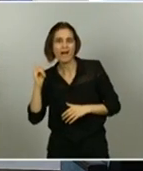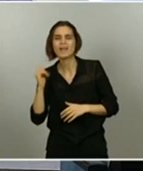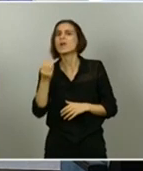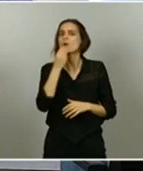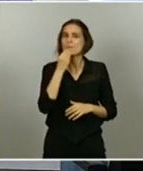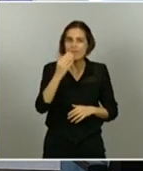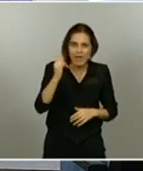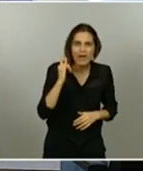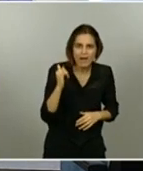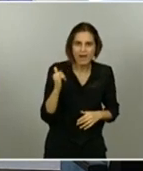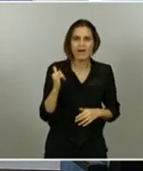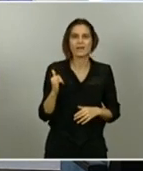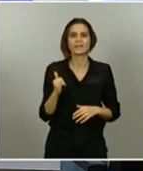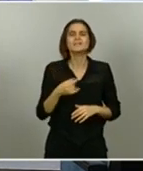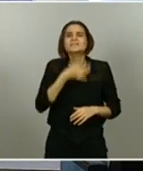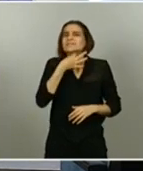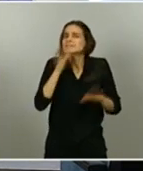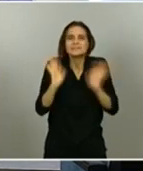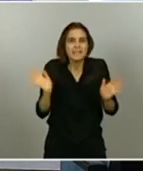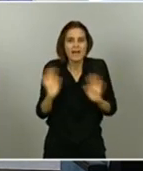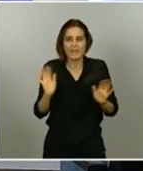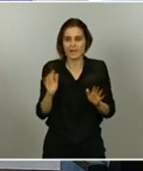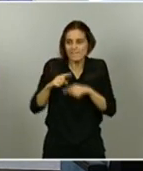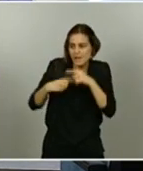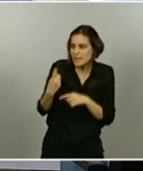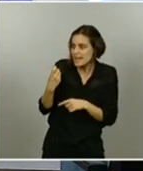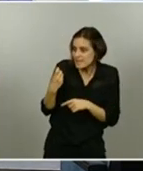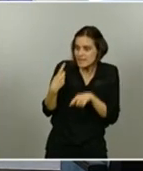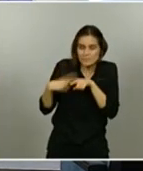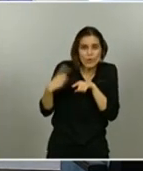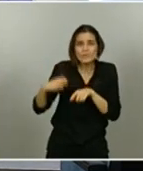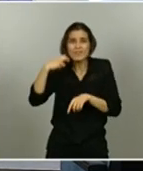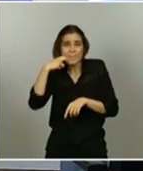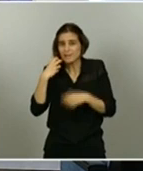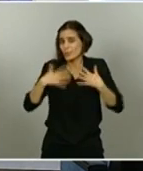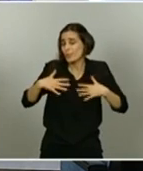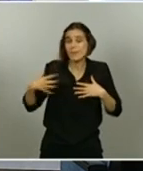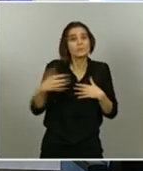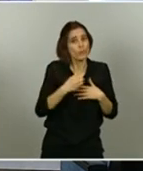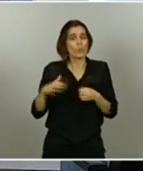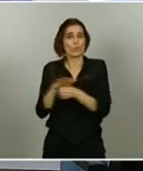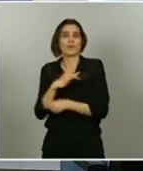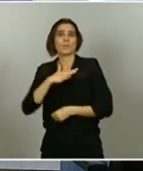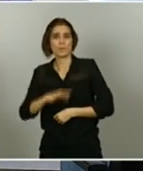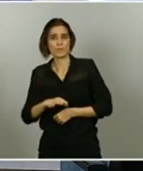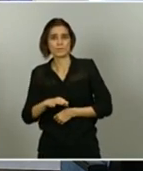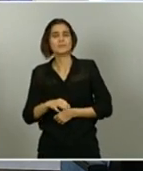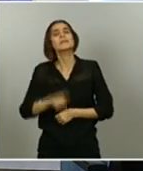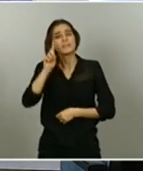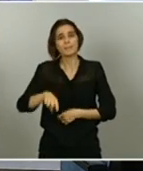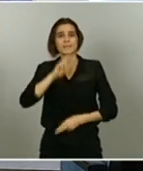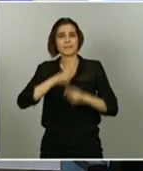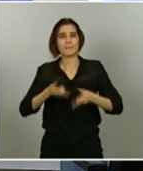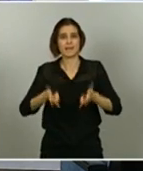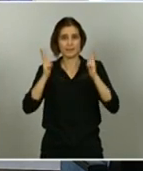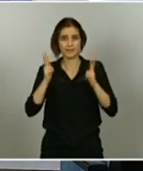adquirir los productos que necesita tu familia. Y es también una cuestión de libertad. Porque no hay libertad si una persona tiene que invertir toda su energía simplemente